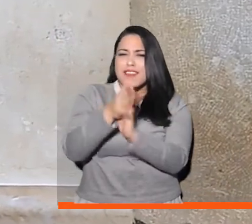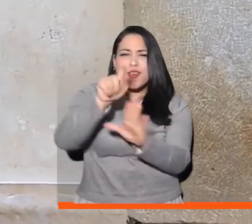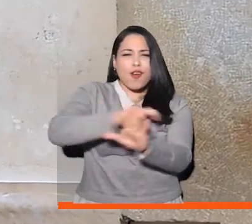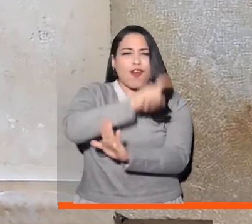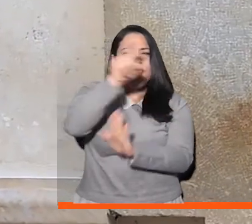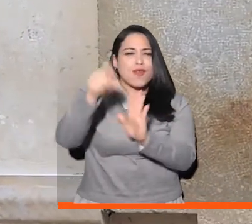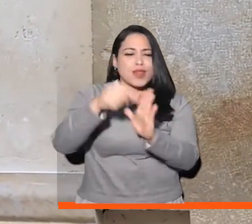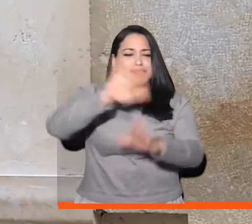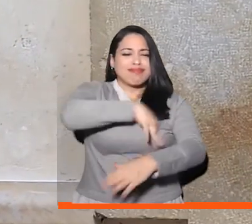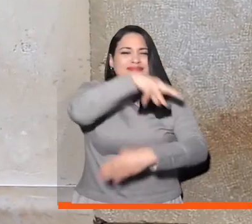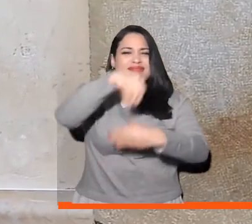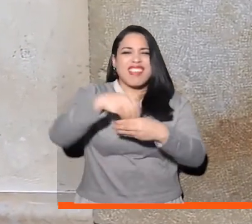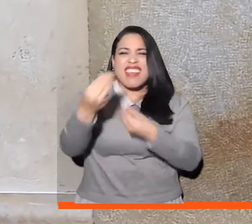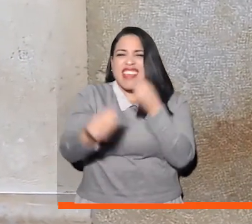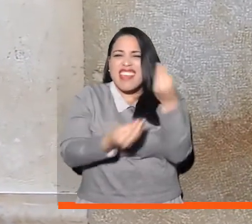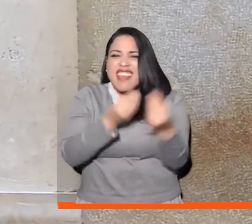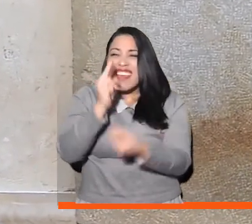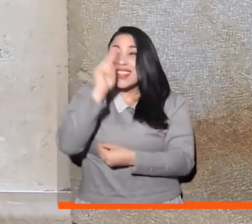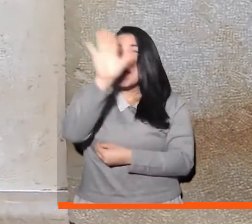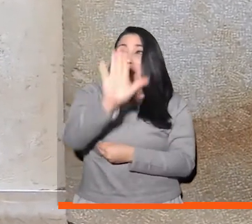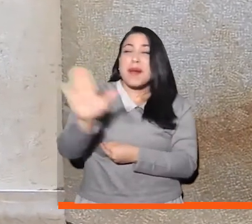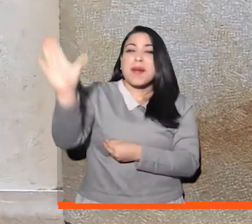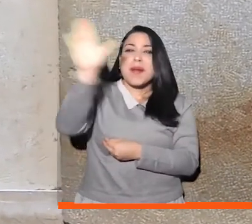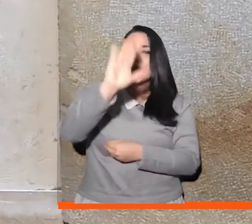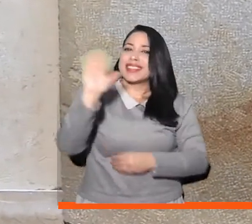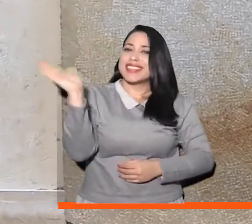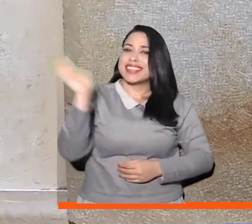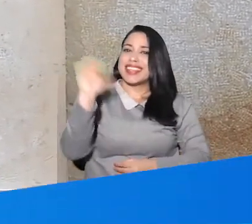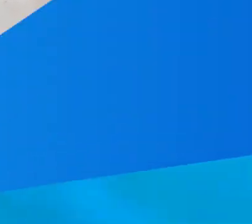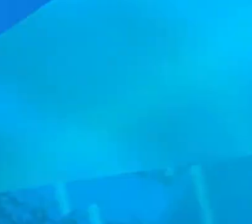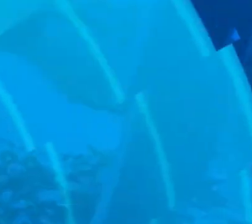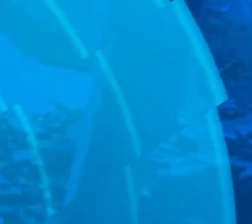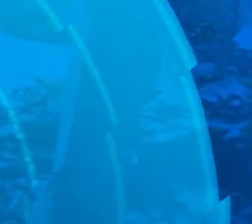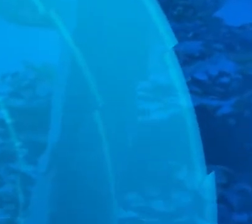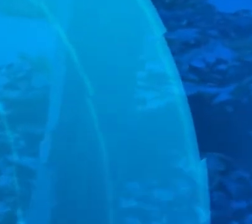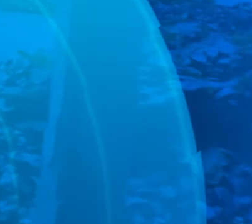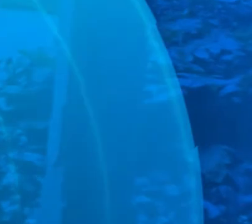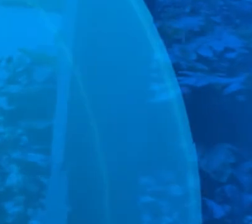información del Ministerio y su presencia en los territorios Hasta entonces